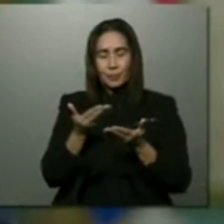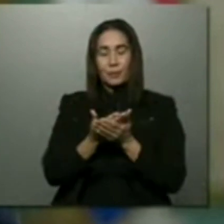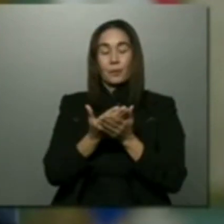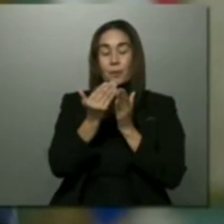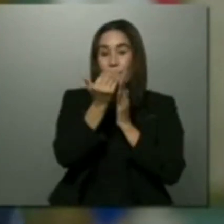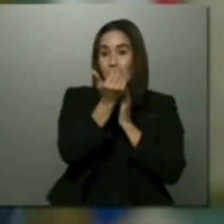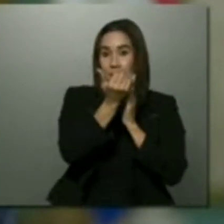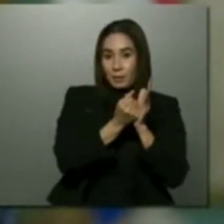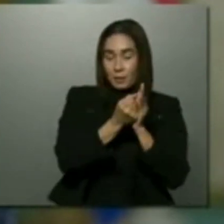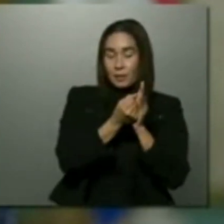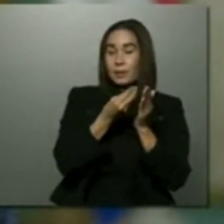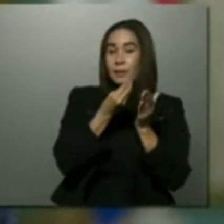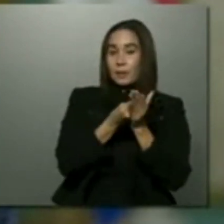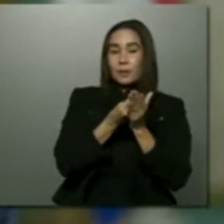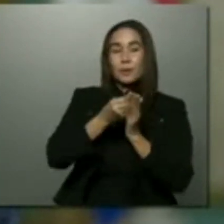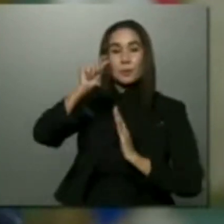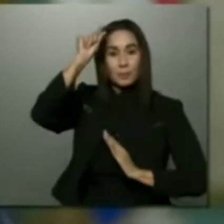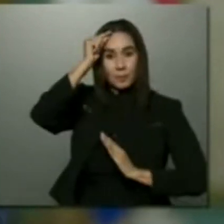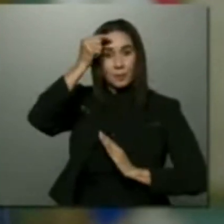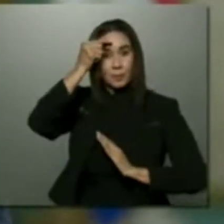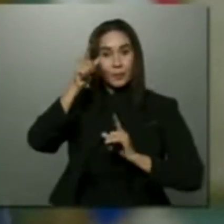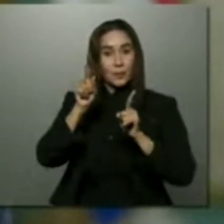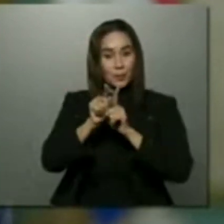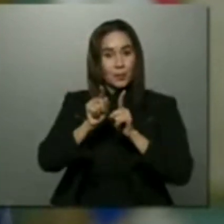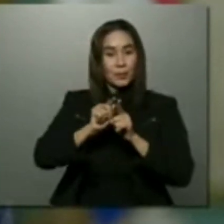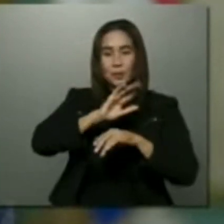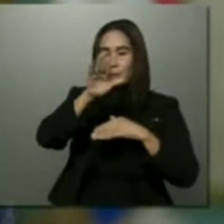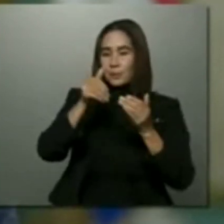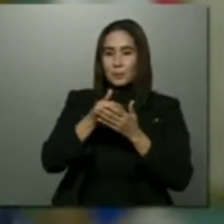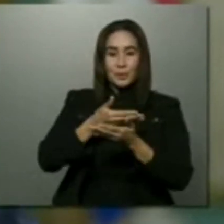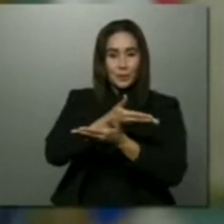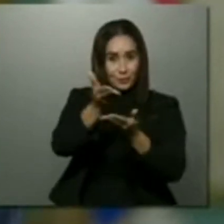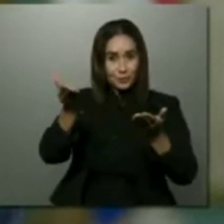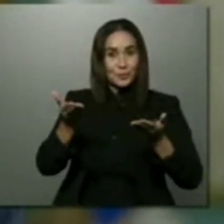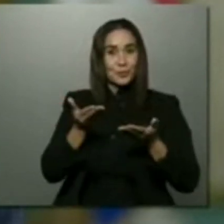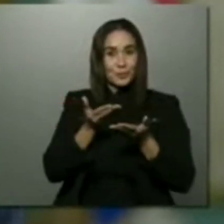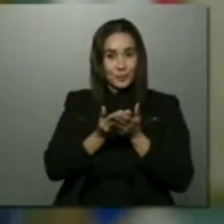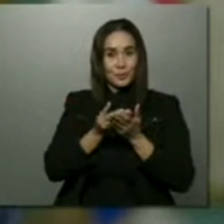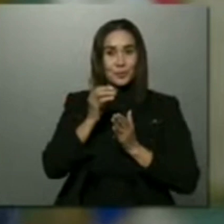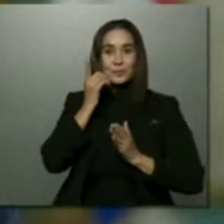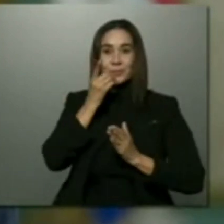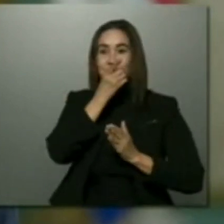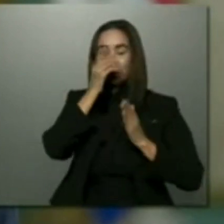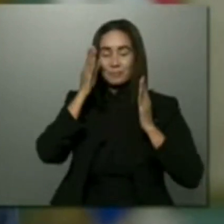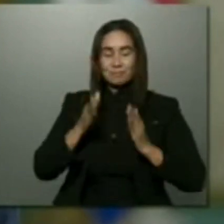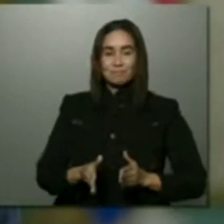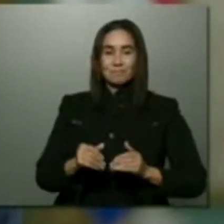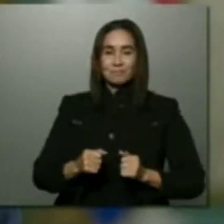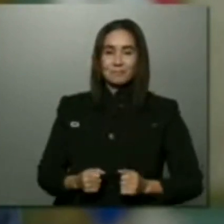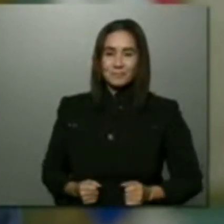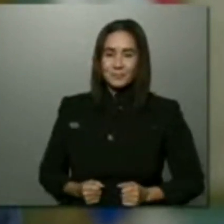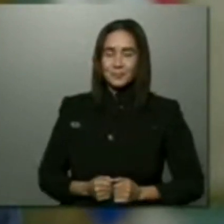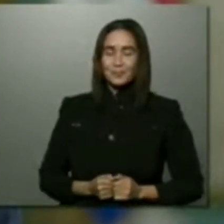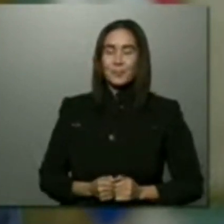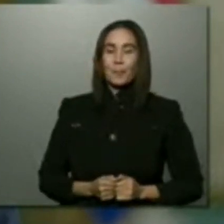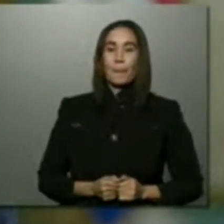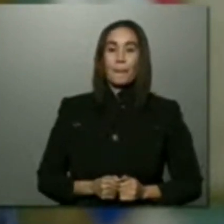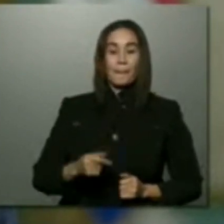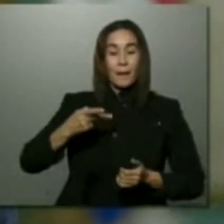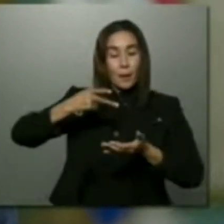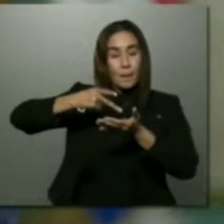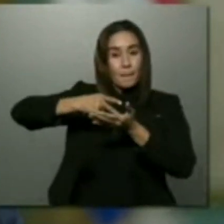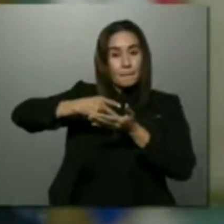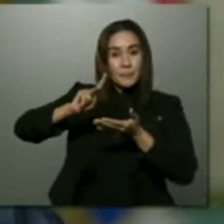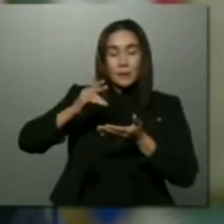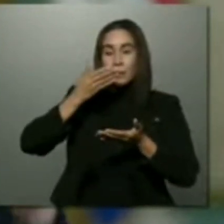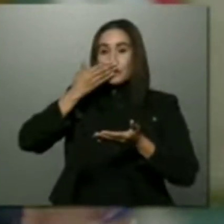ahorro para las arcas del Estado y también para los bolsillos de los dominicanos. Hemos pagado el